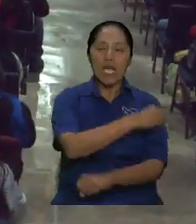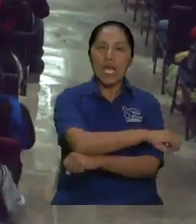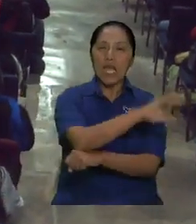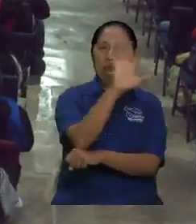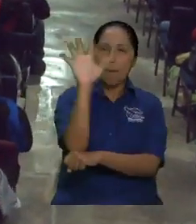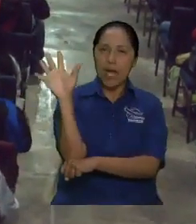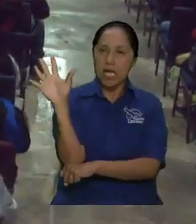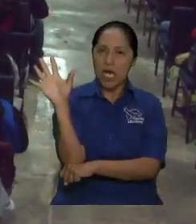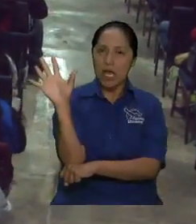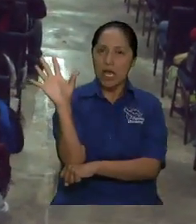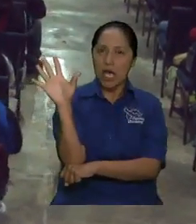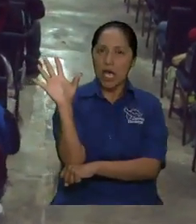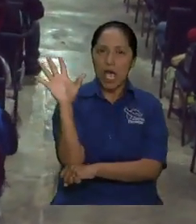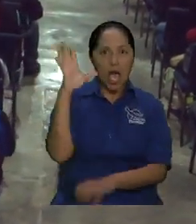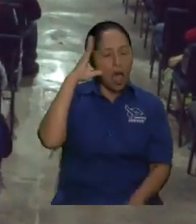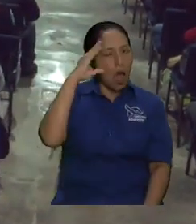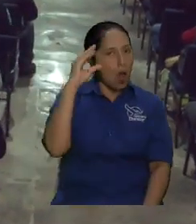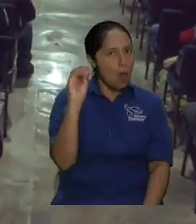Porque sí desayuna.